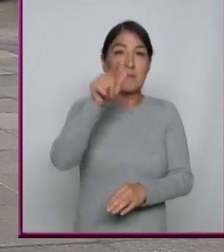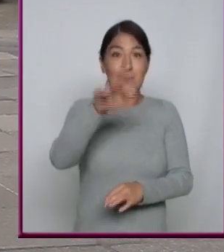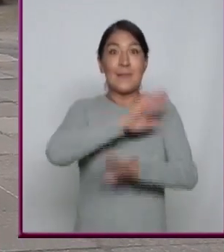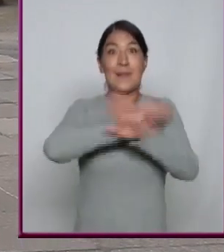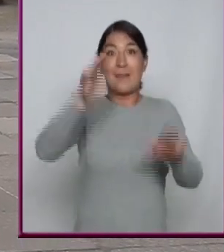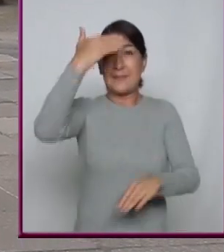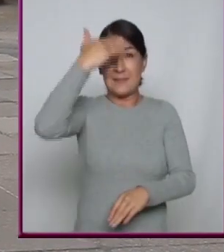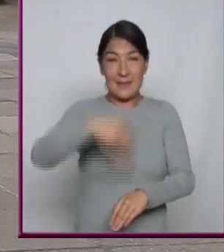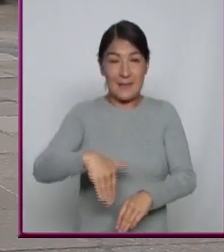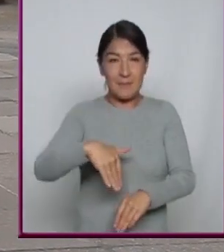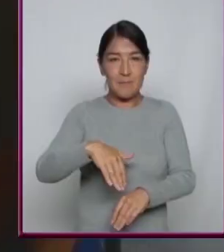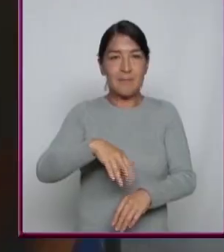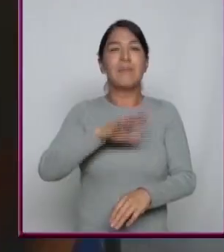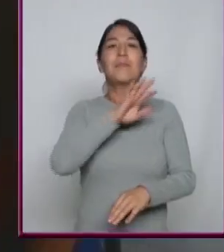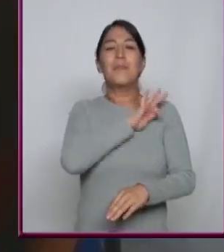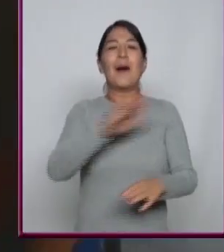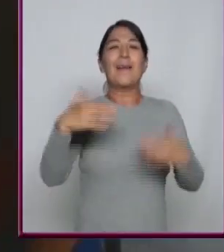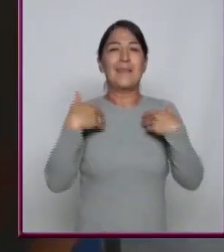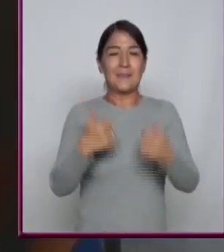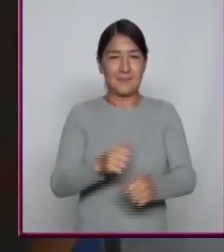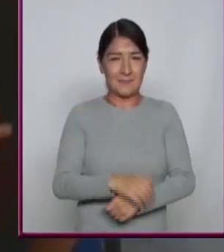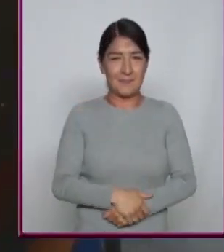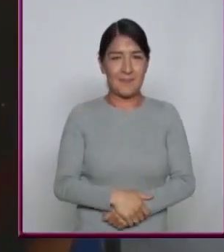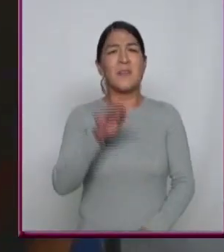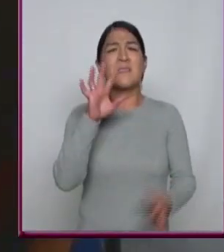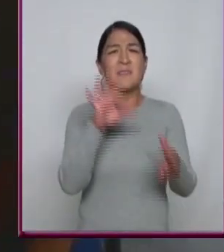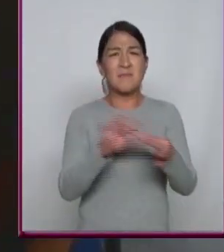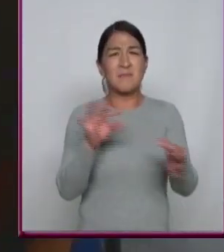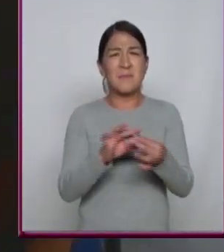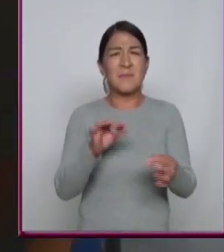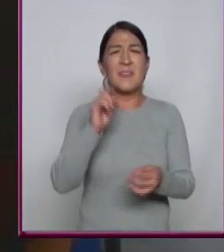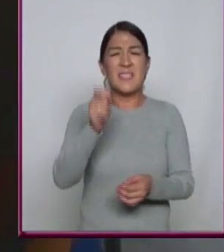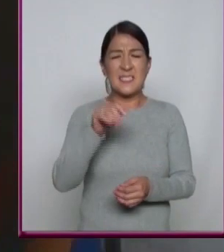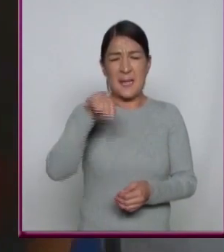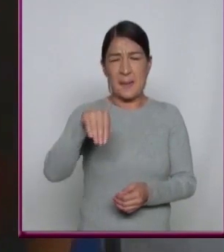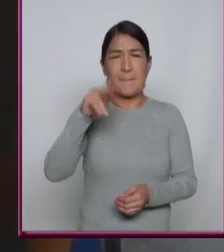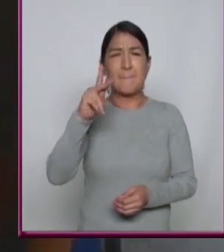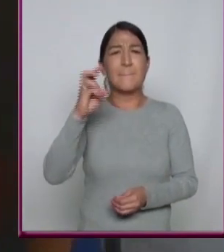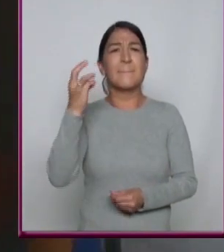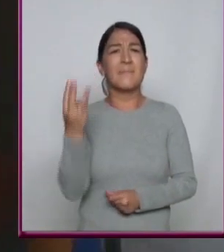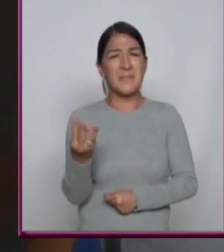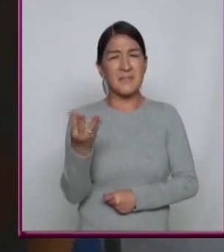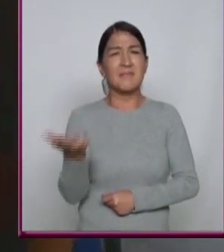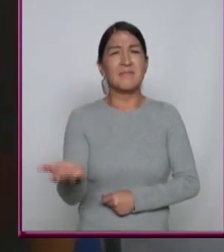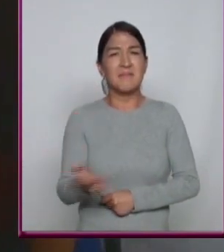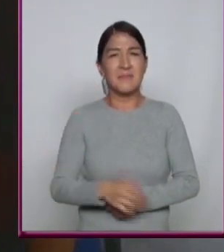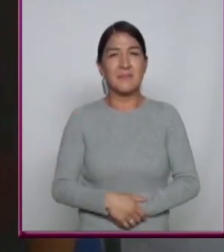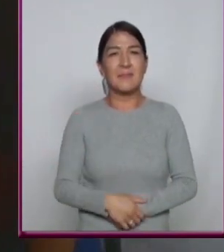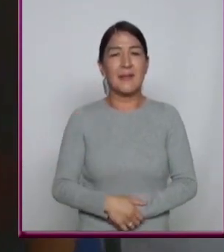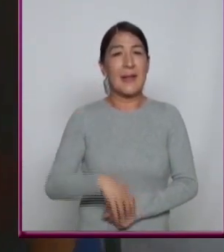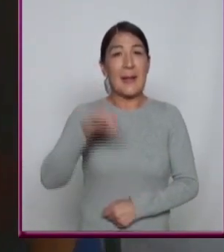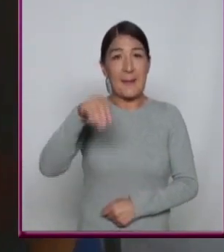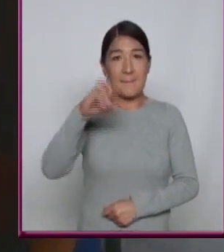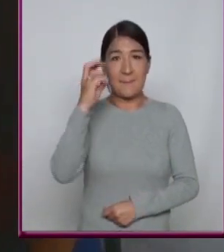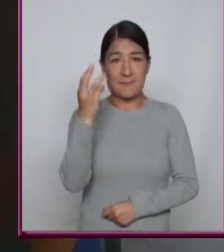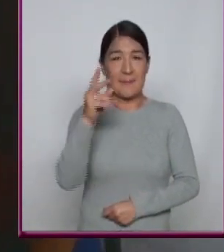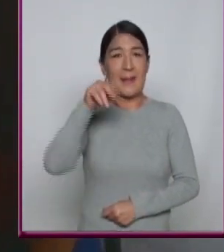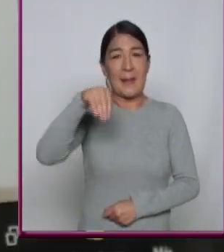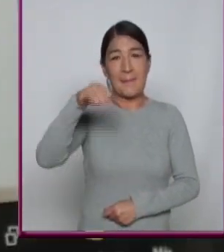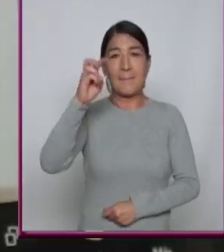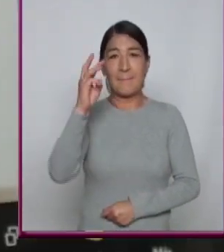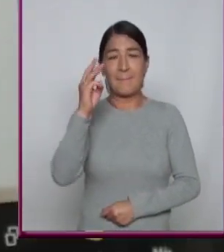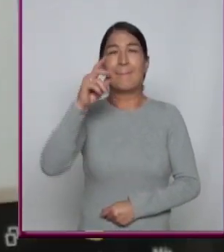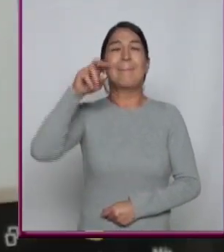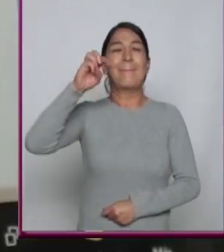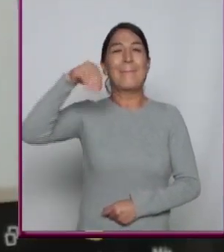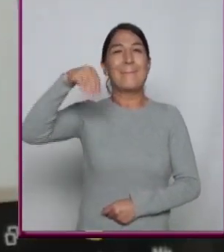lo sepas Logres apreciarlo ¿Podrías explicarnos Un poco Qué es el MP3? O sea Si El MP3 Ya no requiere De